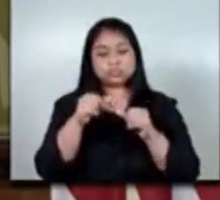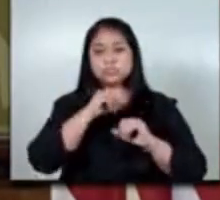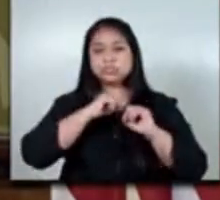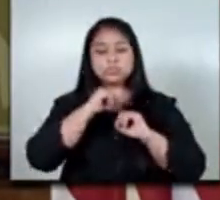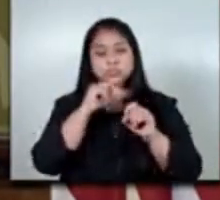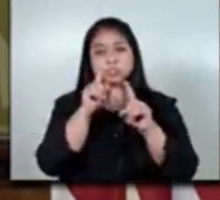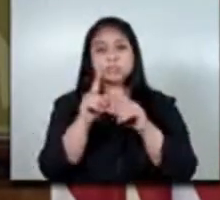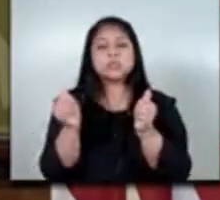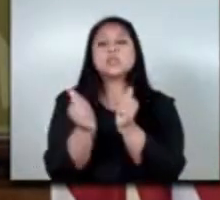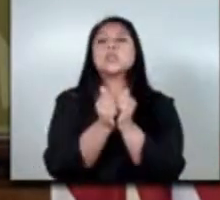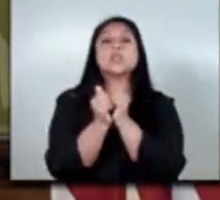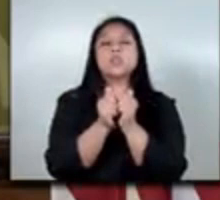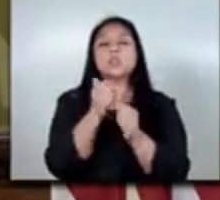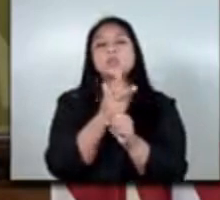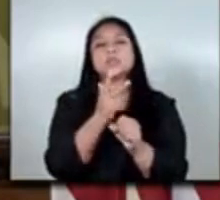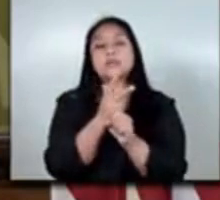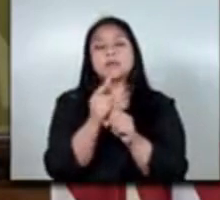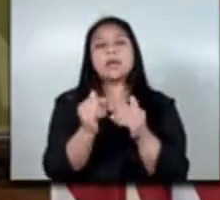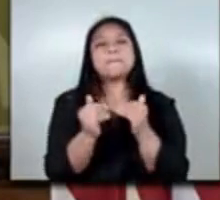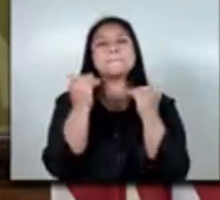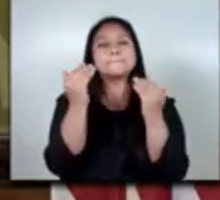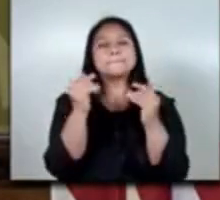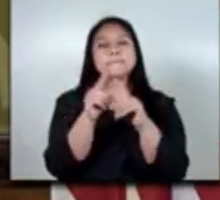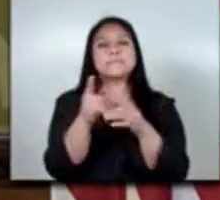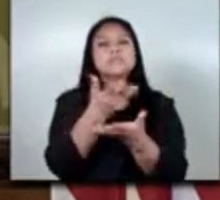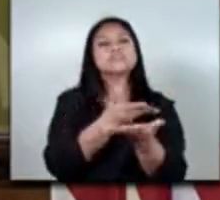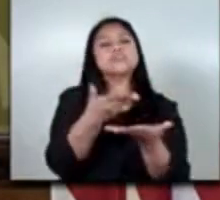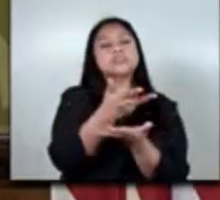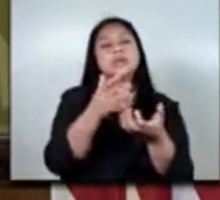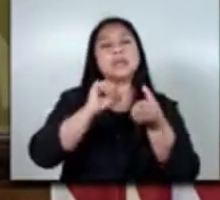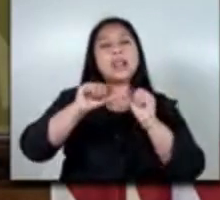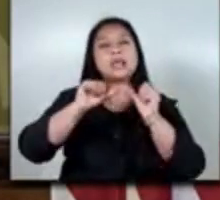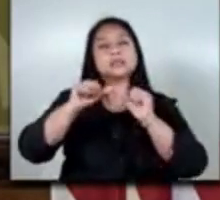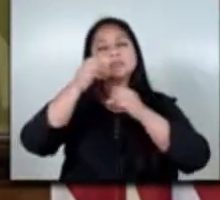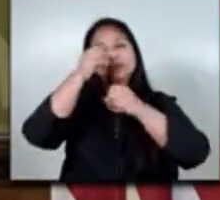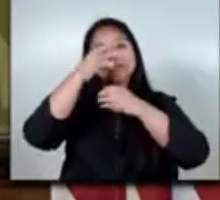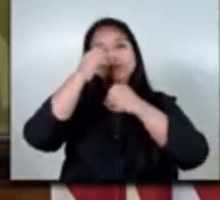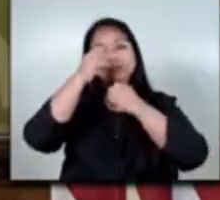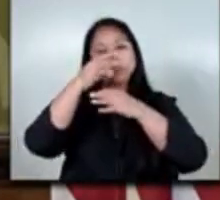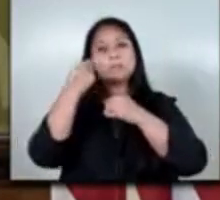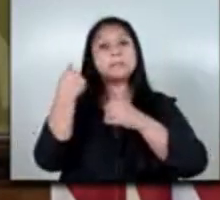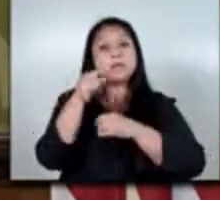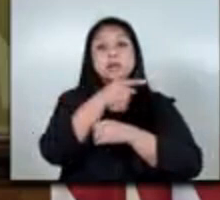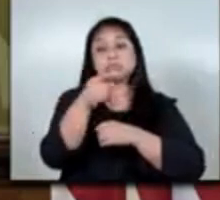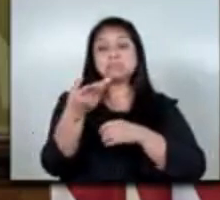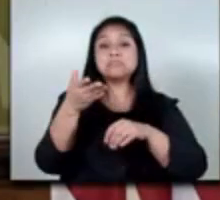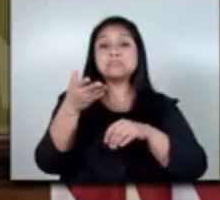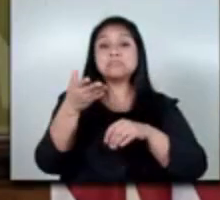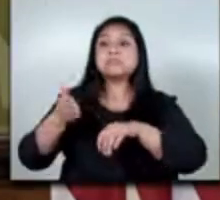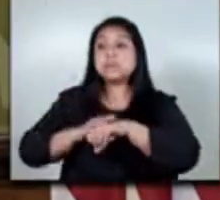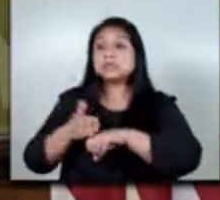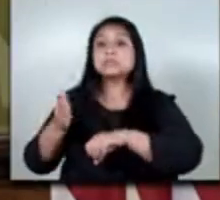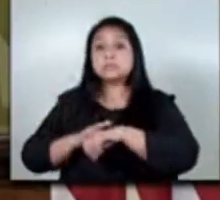gobierno de guatemala en aumentar la visibilidad y el acceso a la información para que mucha más gente pueda